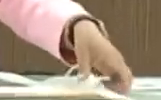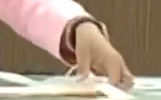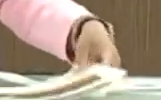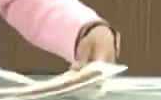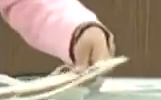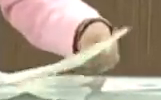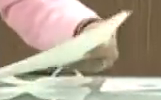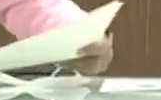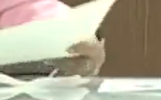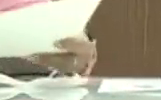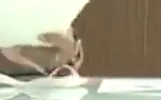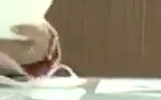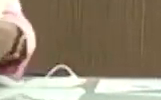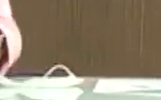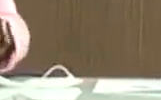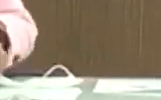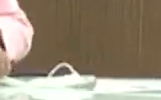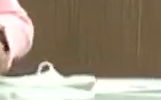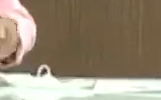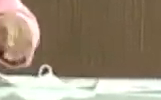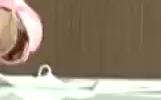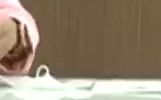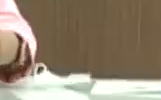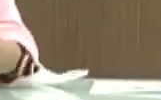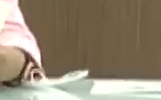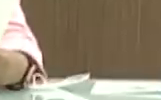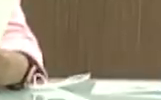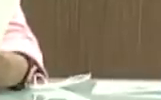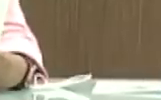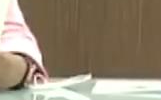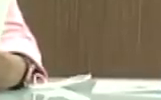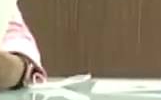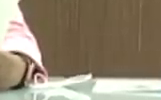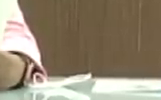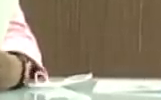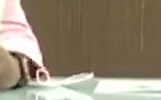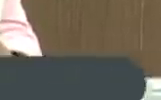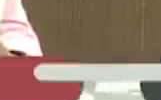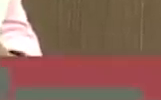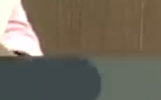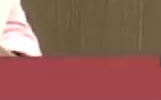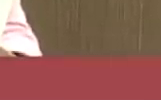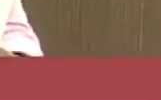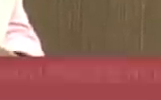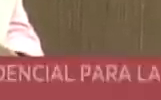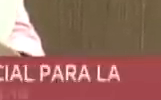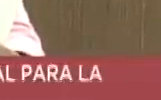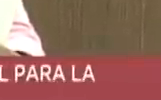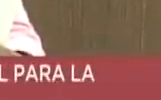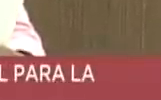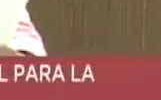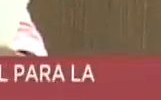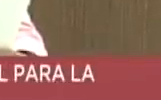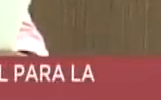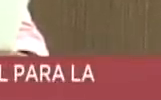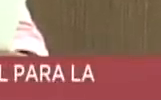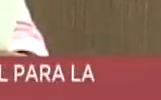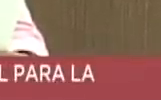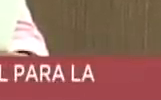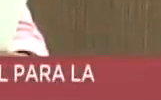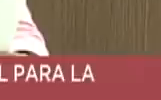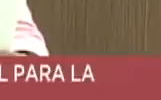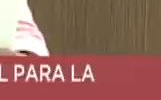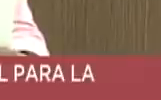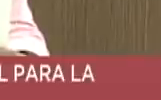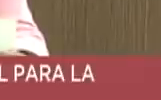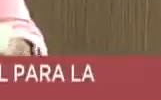Hemos estado revisando las palabras de la directora de la Organización Panamericana de la Salud,